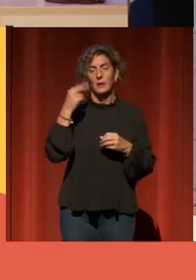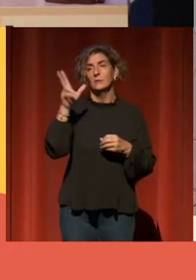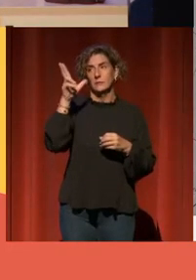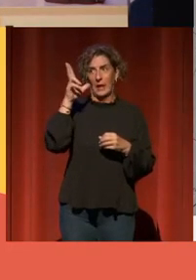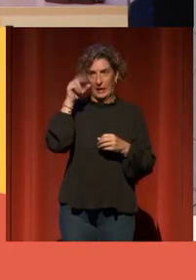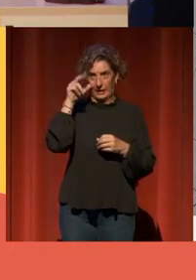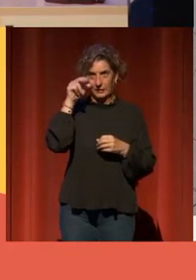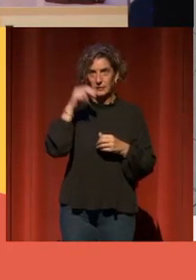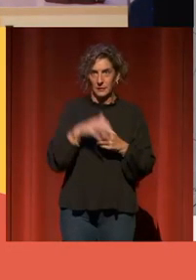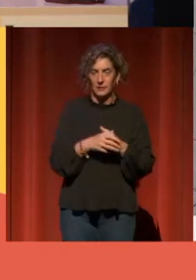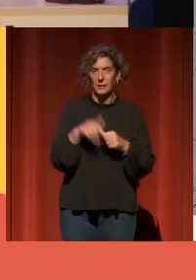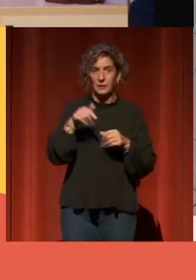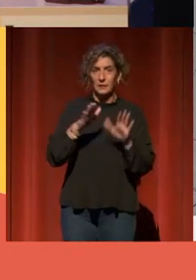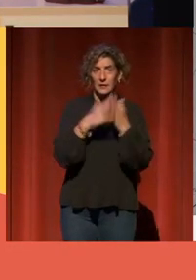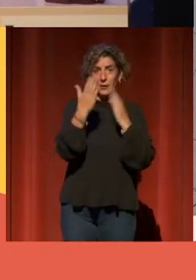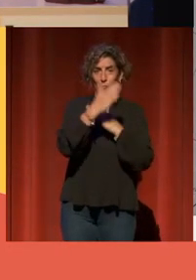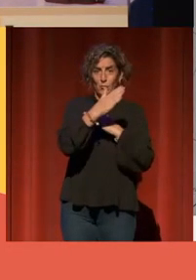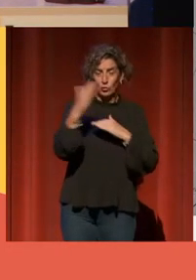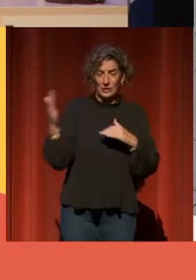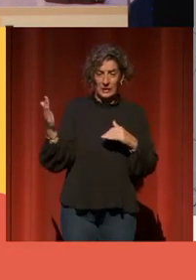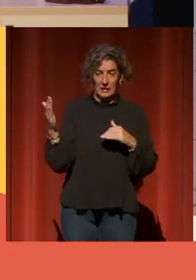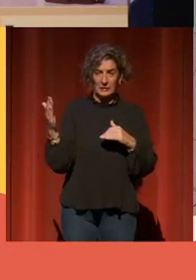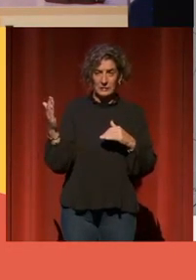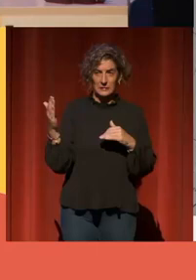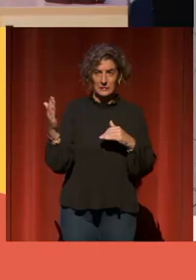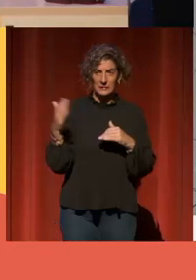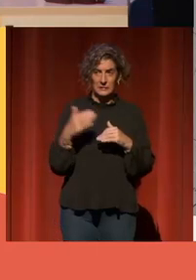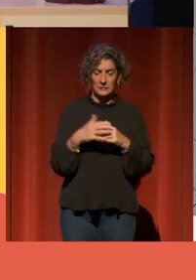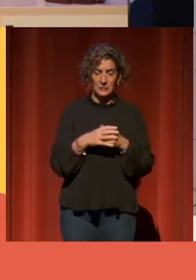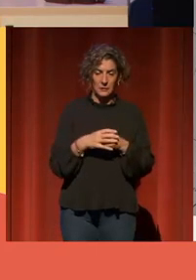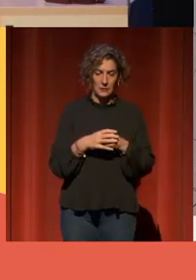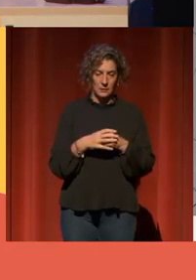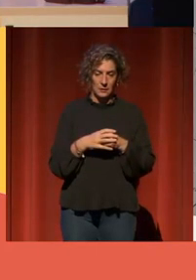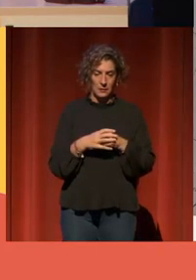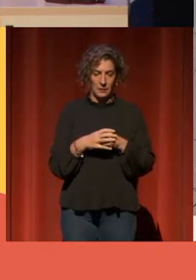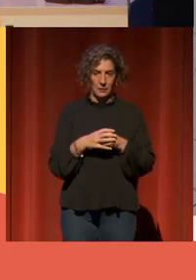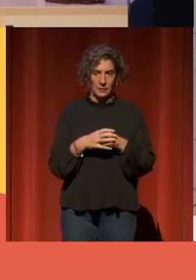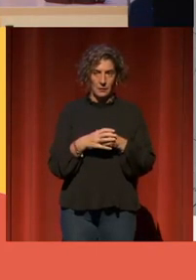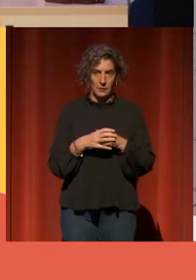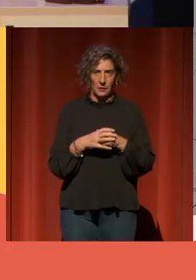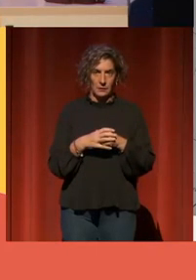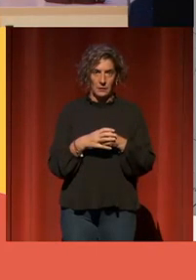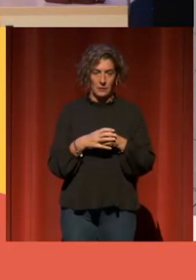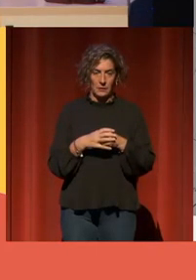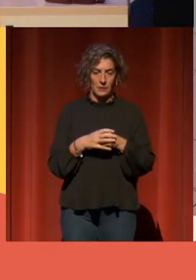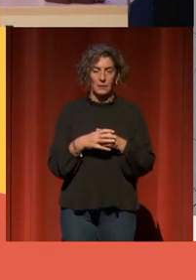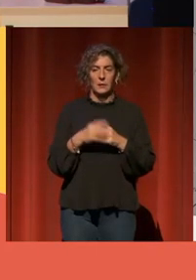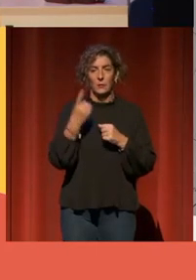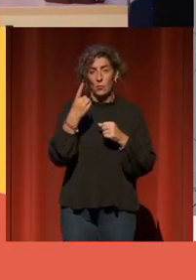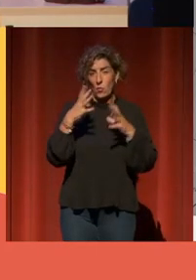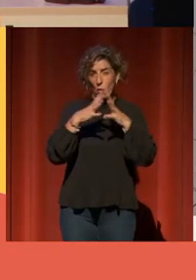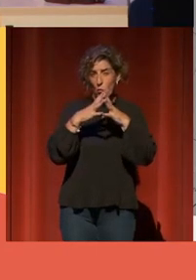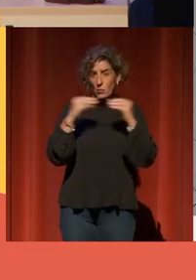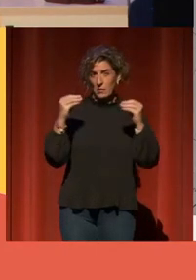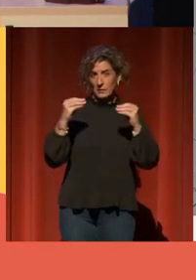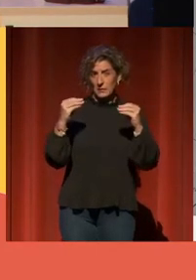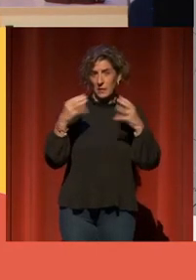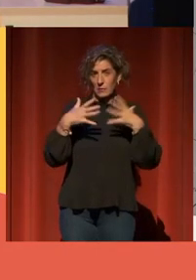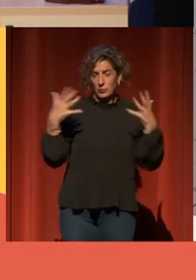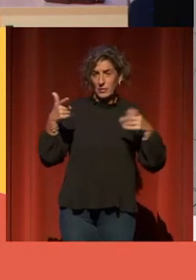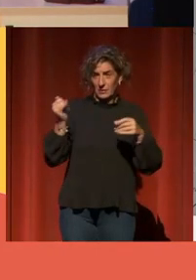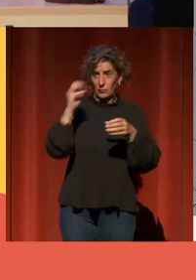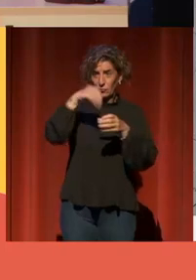existe la biblioteca digital Miguel de Cervantes, que es enorme. Y en Europeana está todo el contenido de